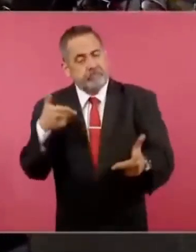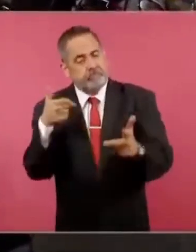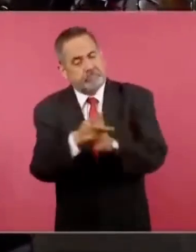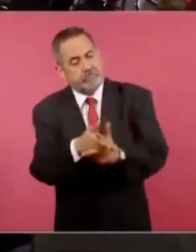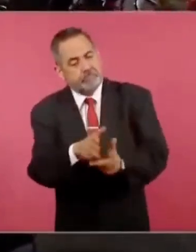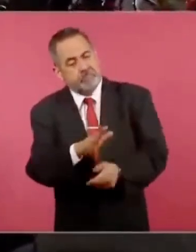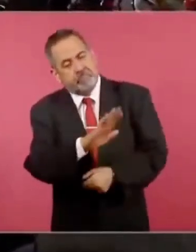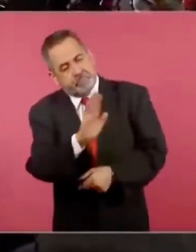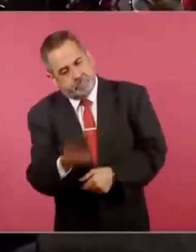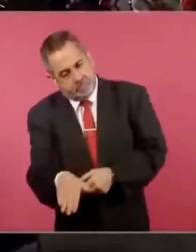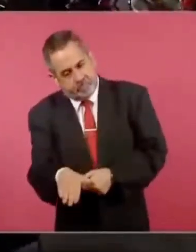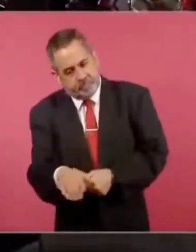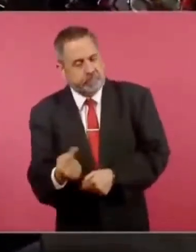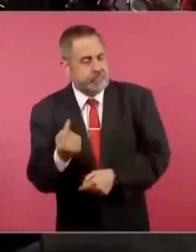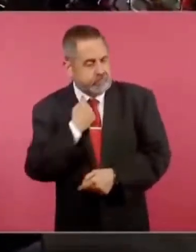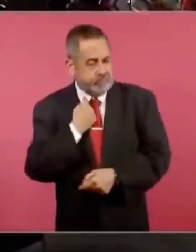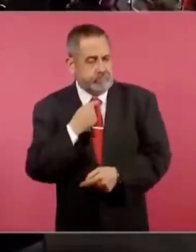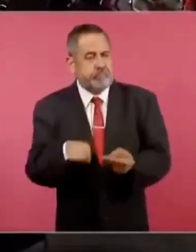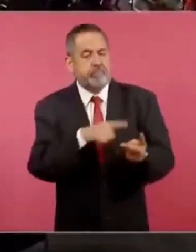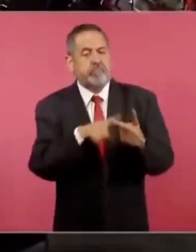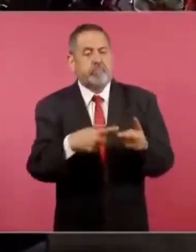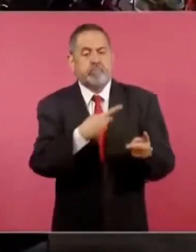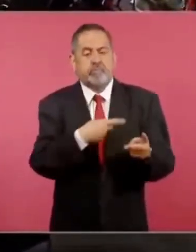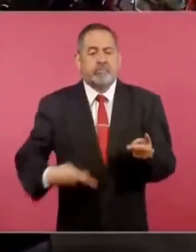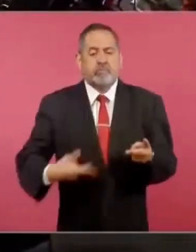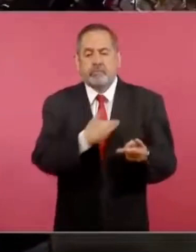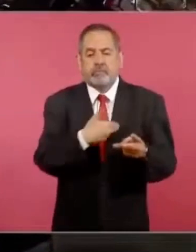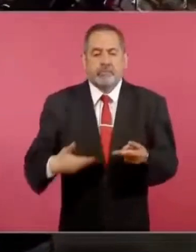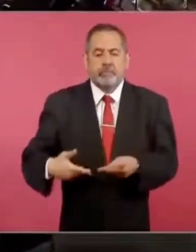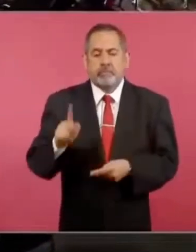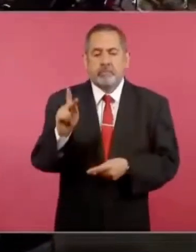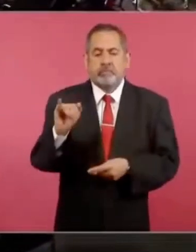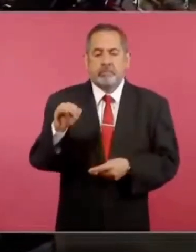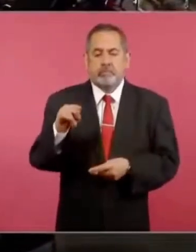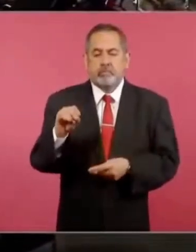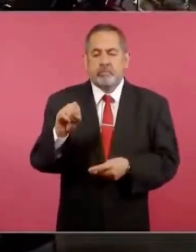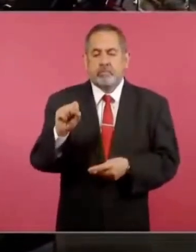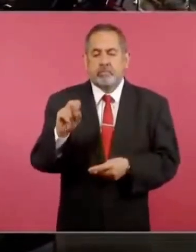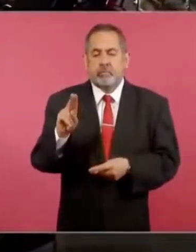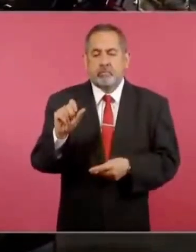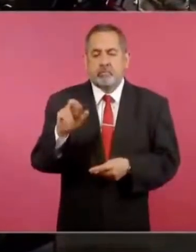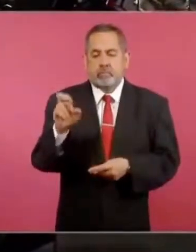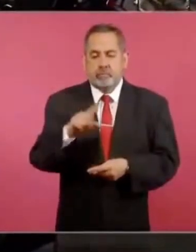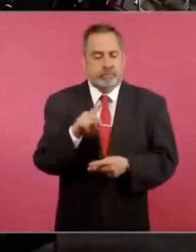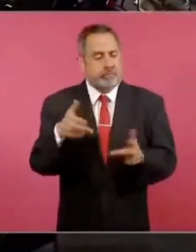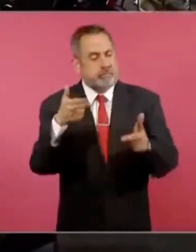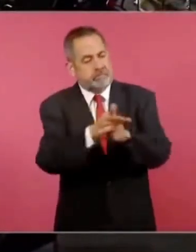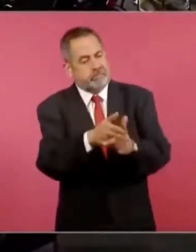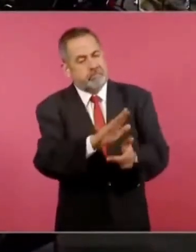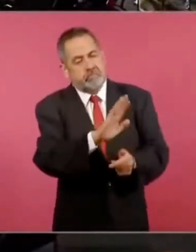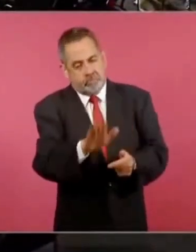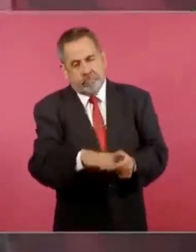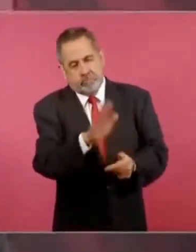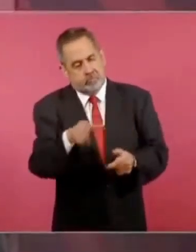vicepresidente Pino Suárez, como sabemos,